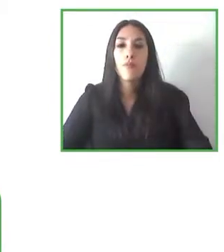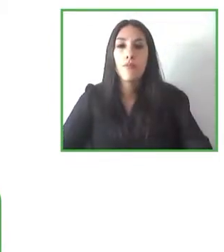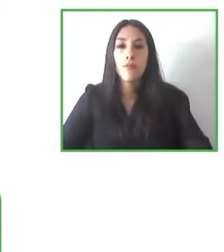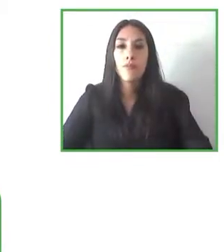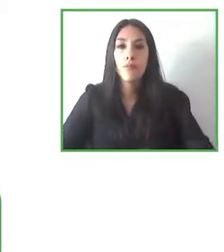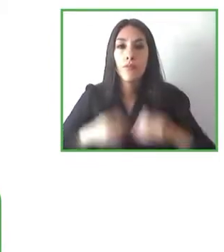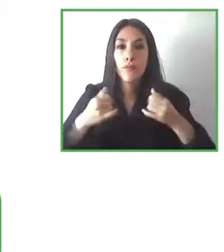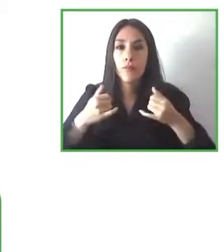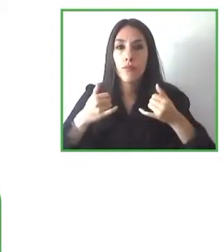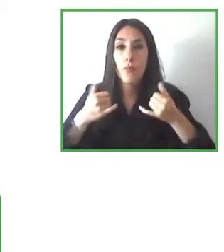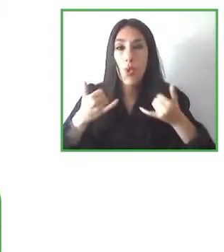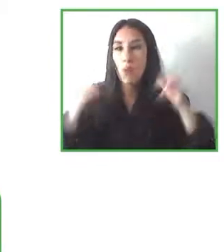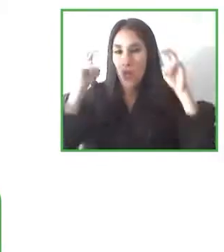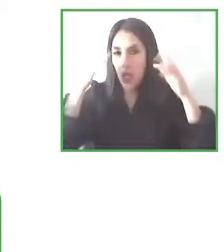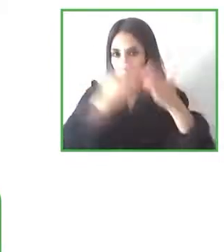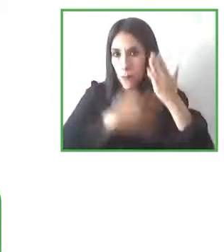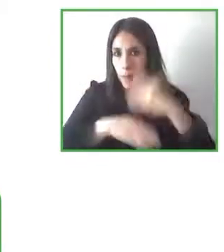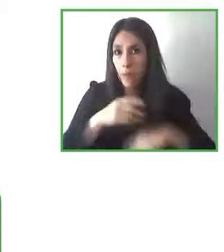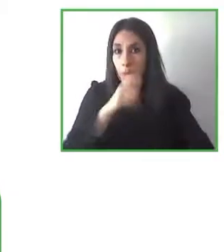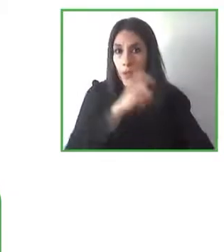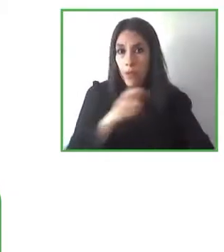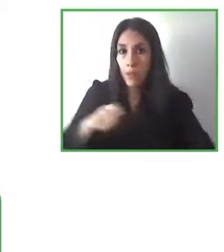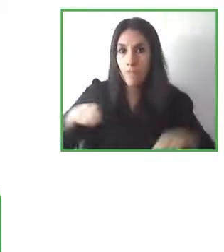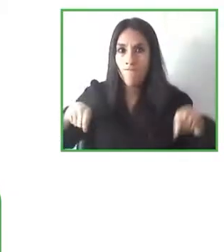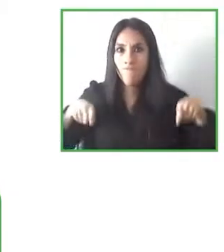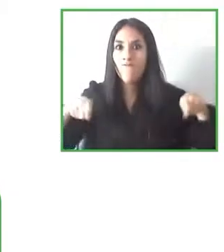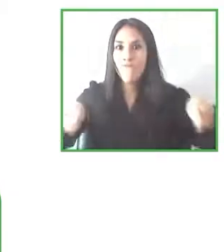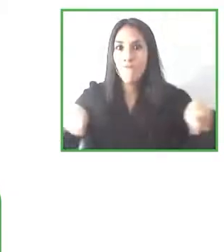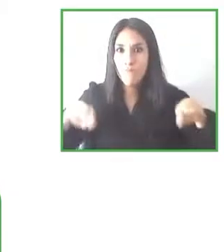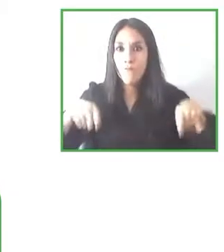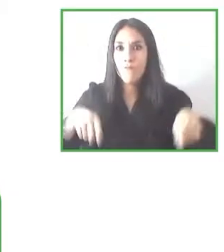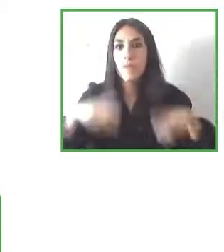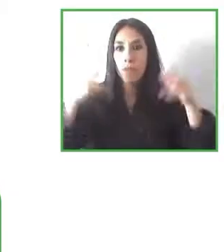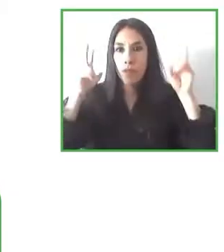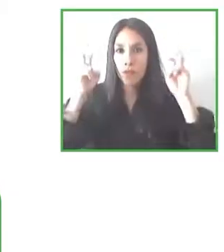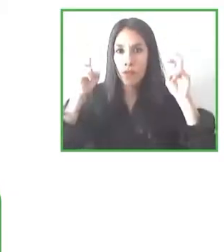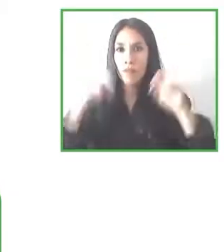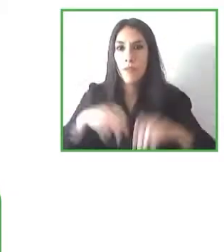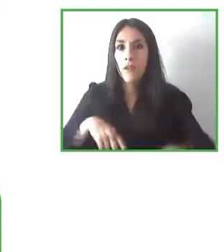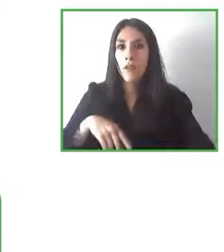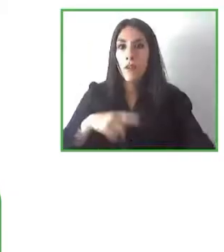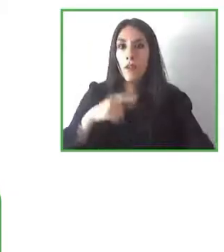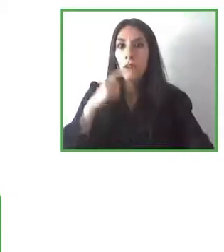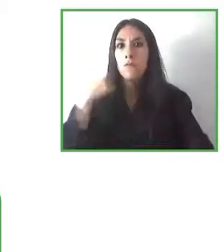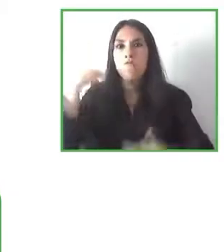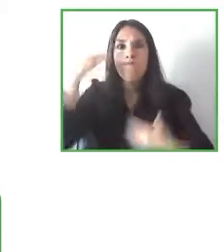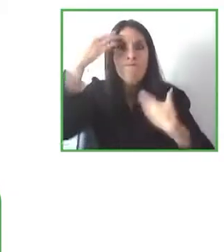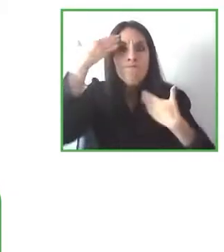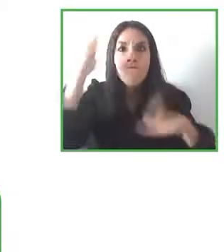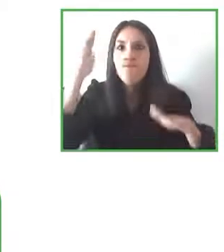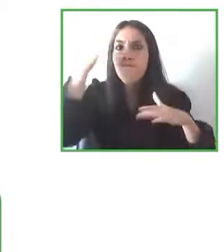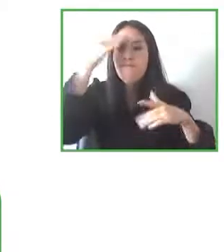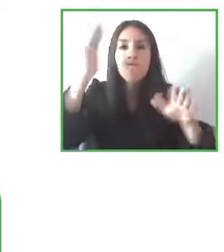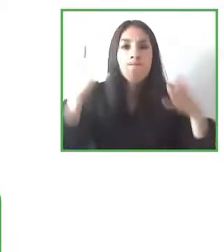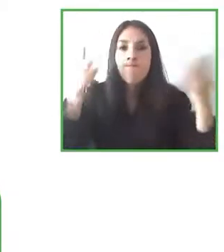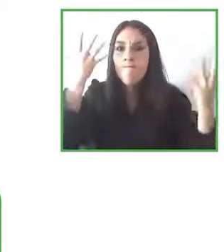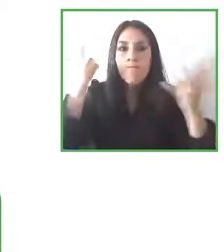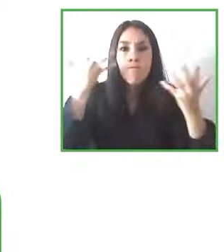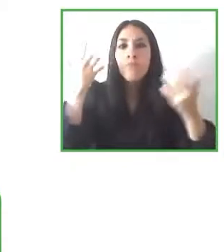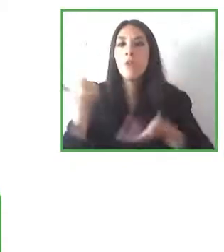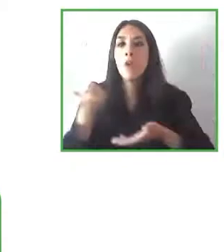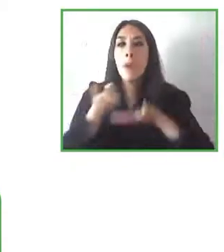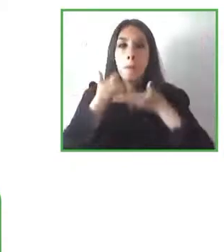basada en realmente movimiento de la cabeza que realmente ayude a esas personas que tienen una movilidad o una